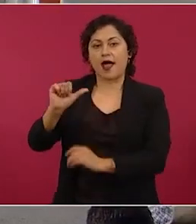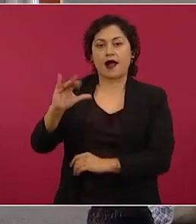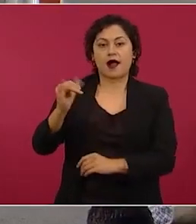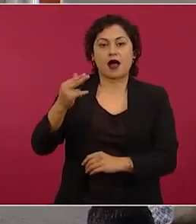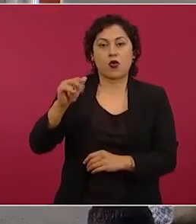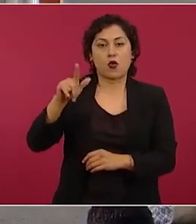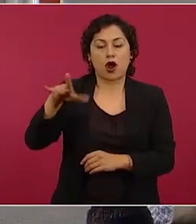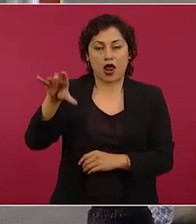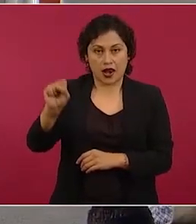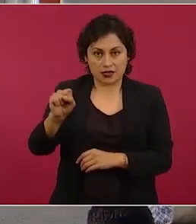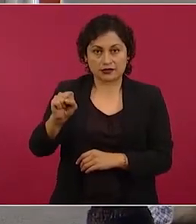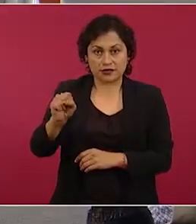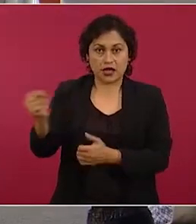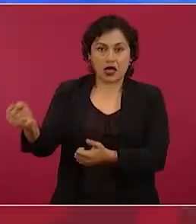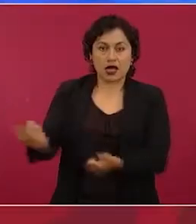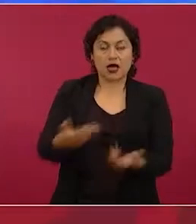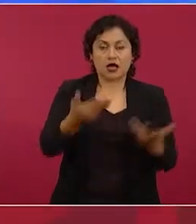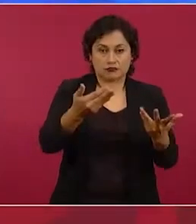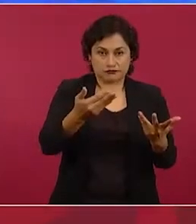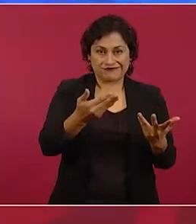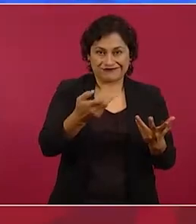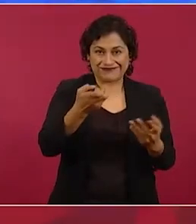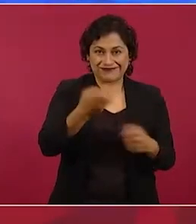se echa bajo un acahual, se siembra,